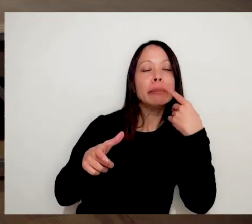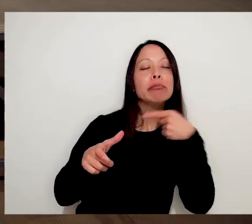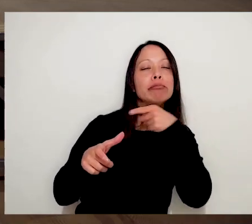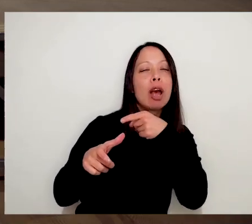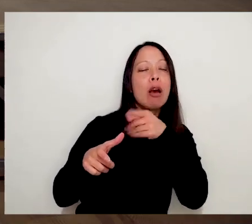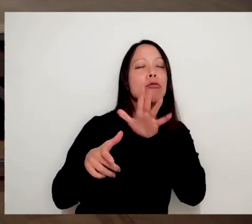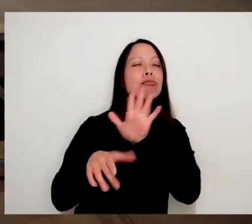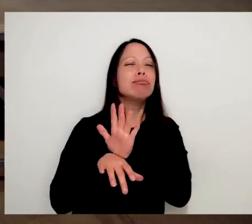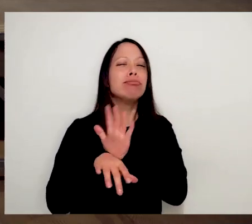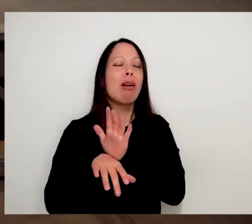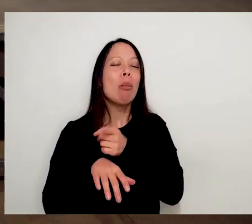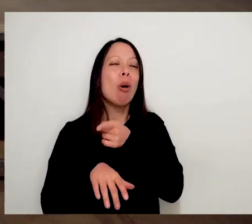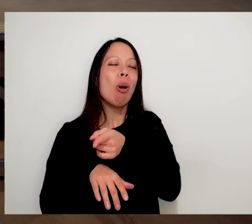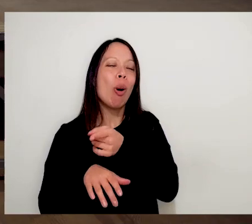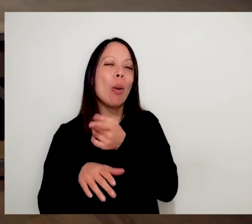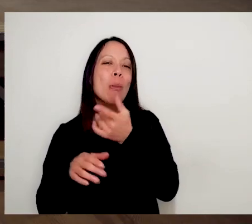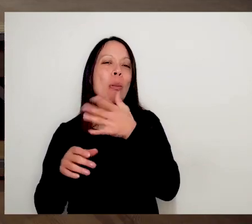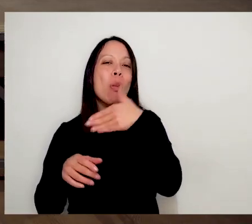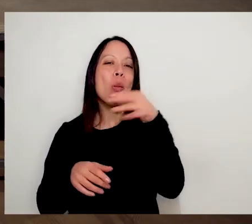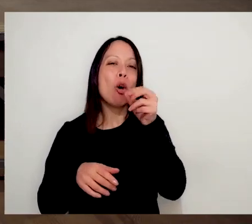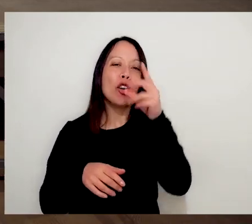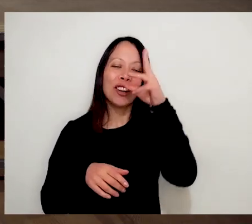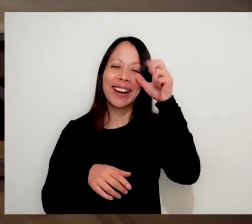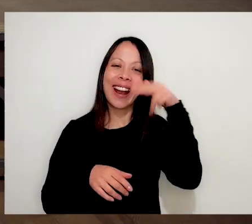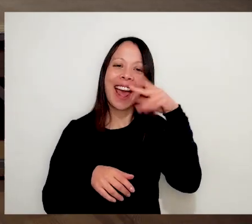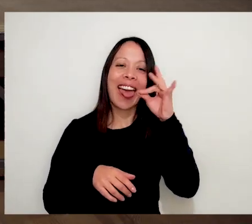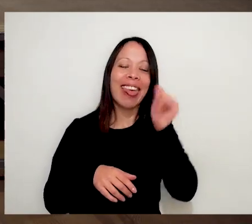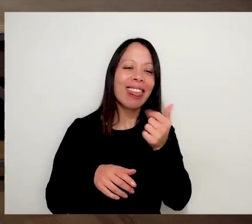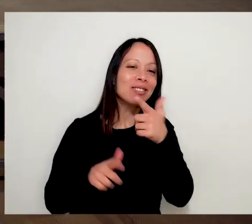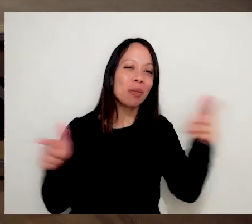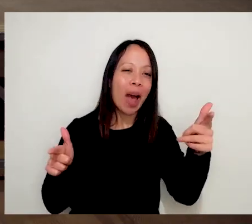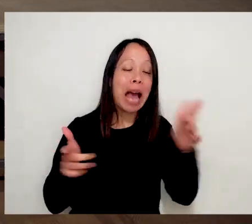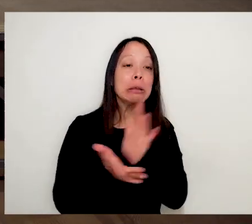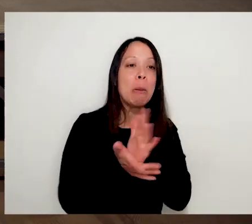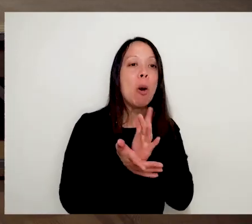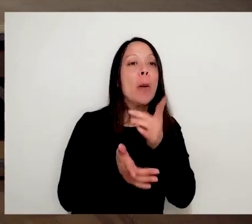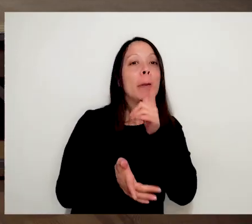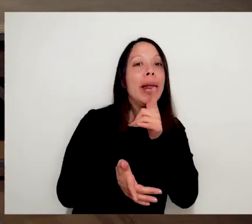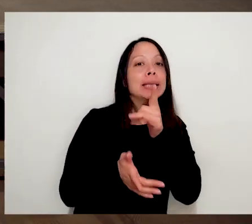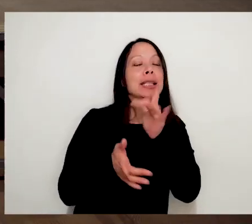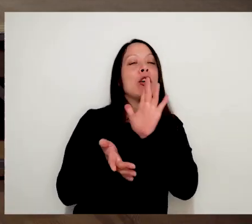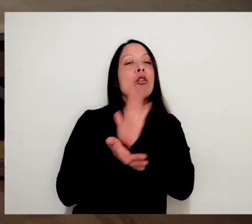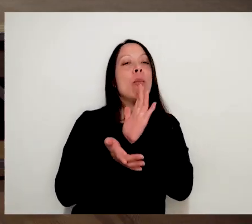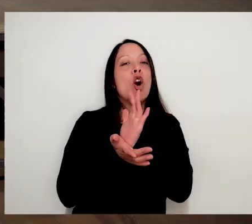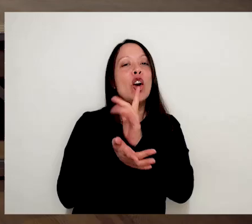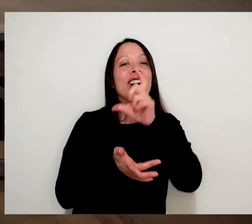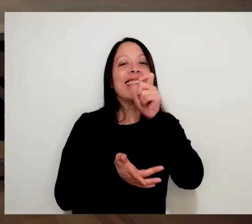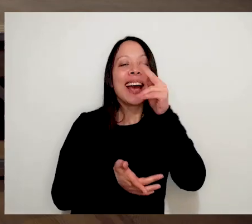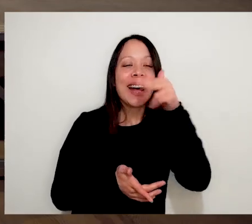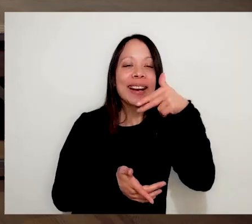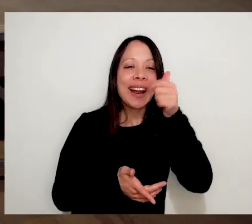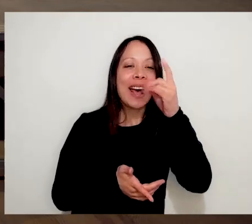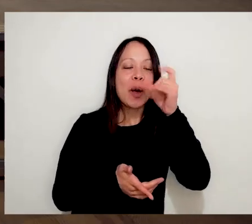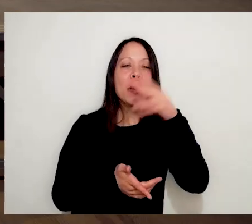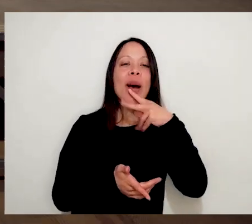Punto crítico, fuerte. Claro, esto se parece más un carnavalito. es como, claro. Entonces, cuando empezamos esa